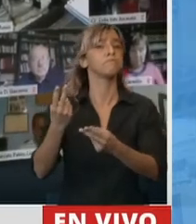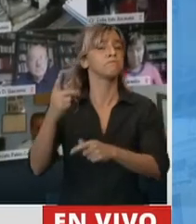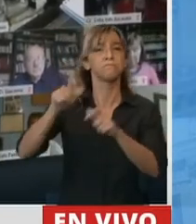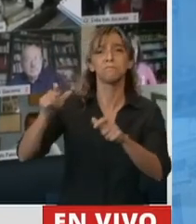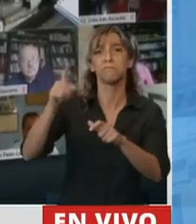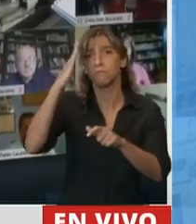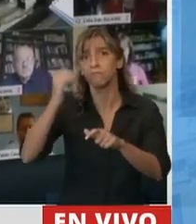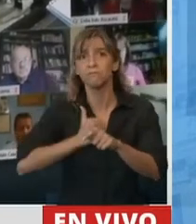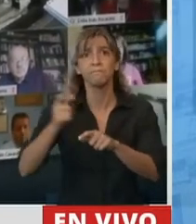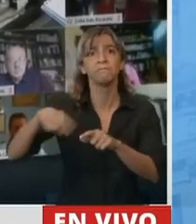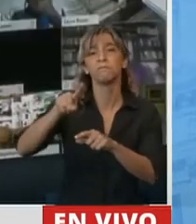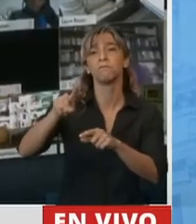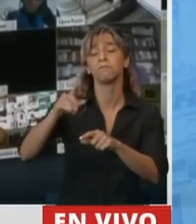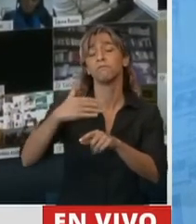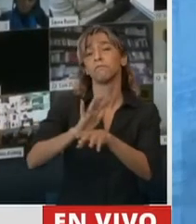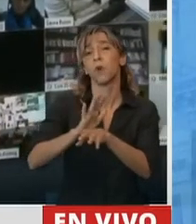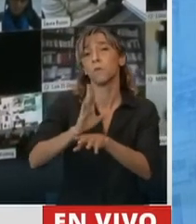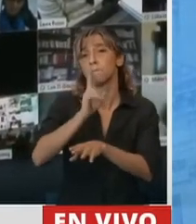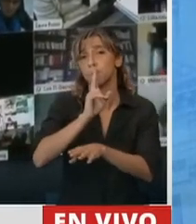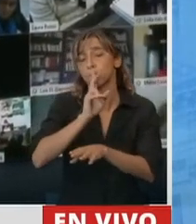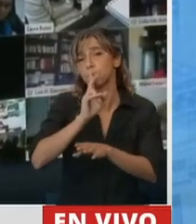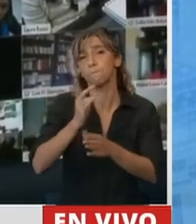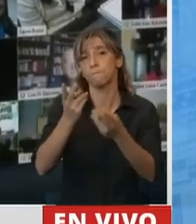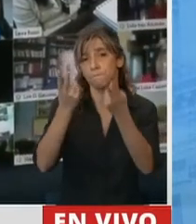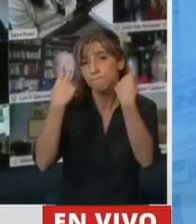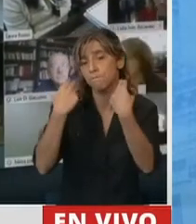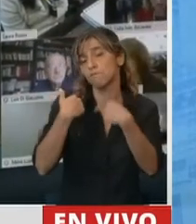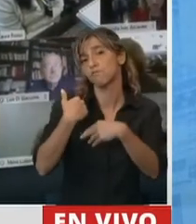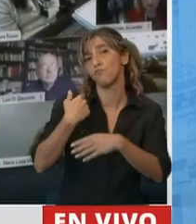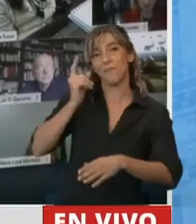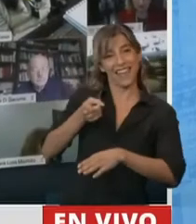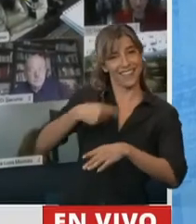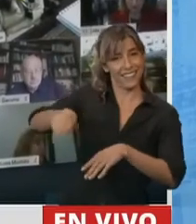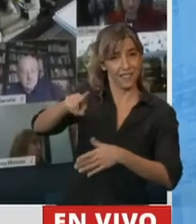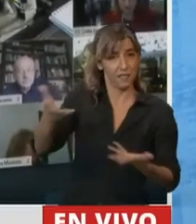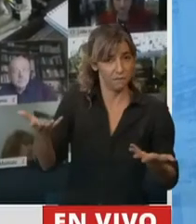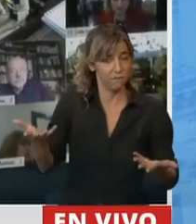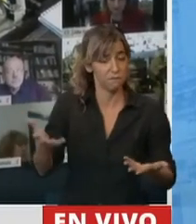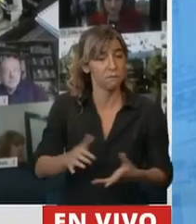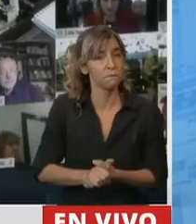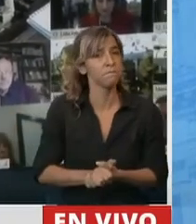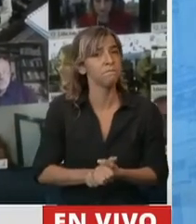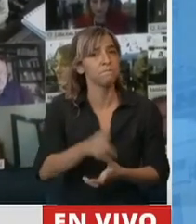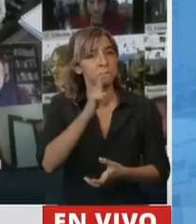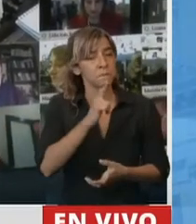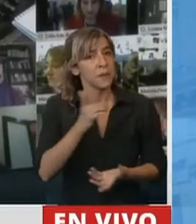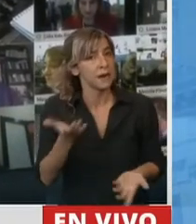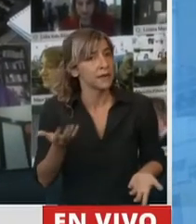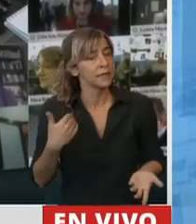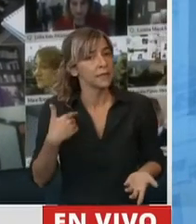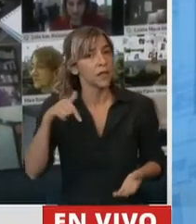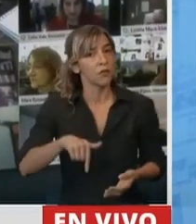órdenes que le dieron en ese momento. Y me parece que es muy oportuno